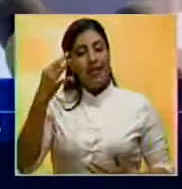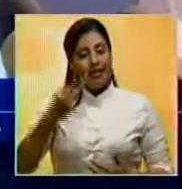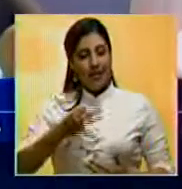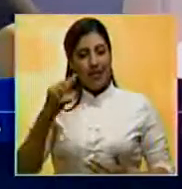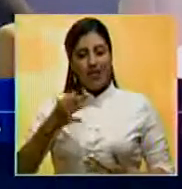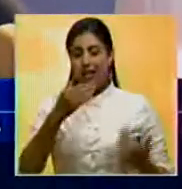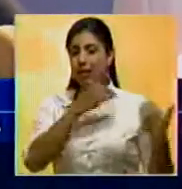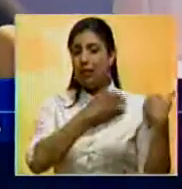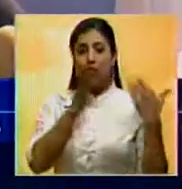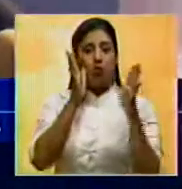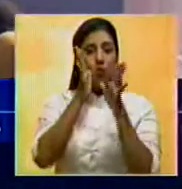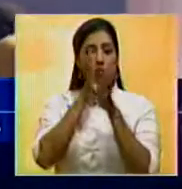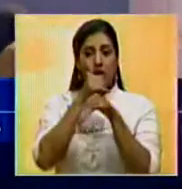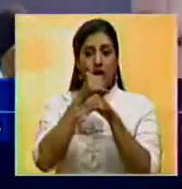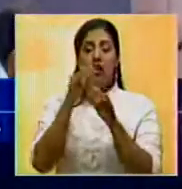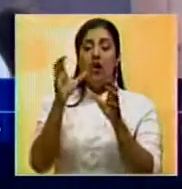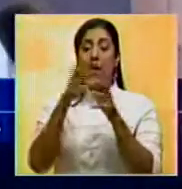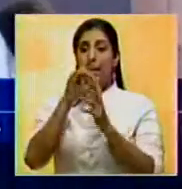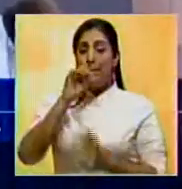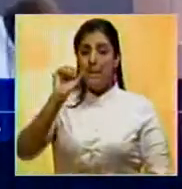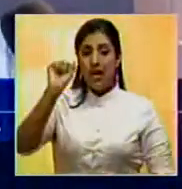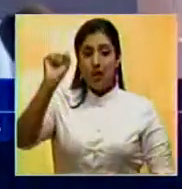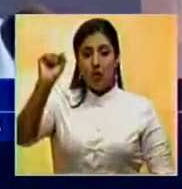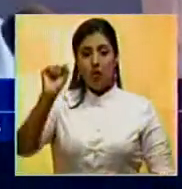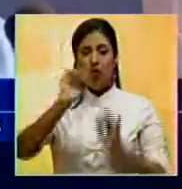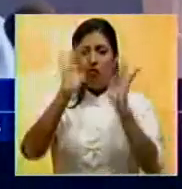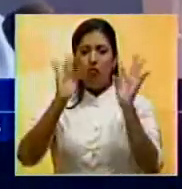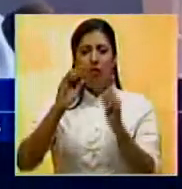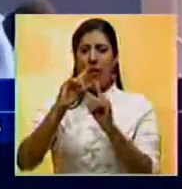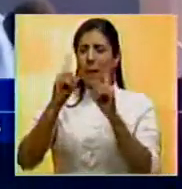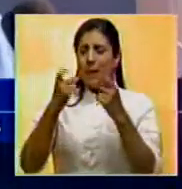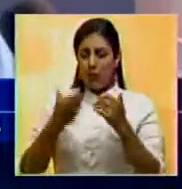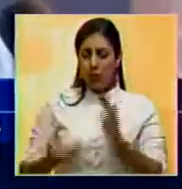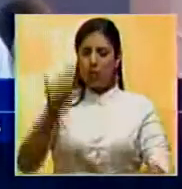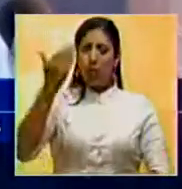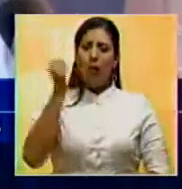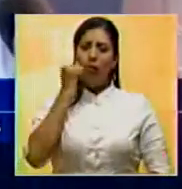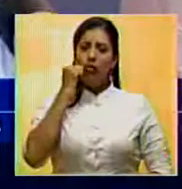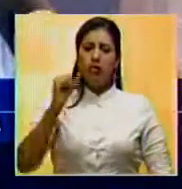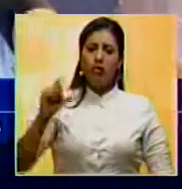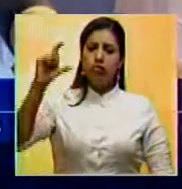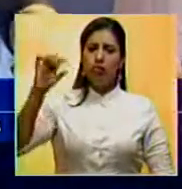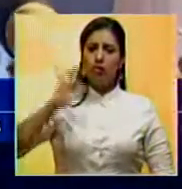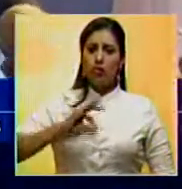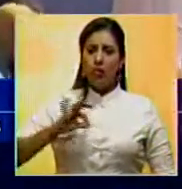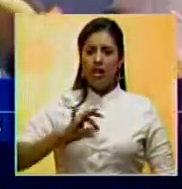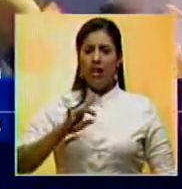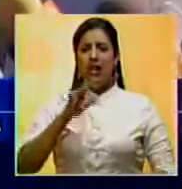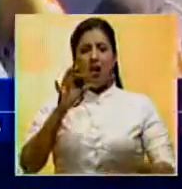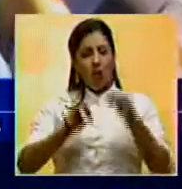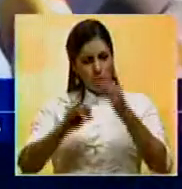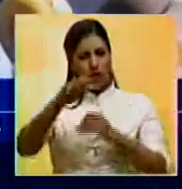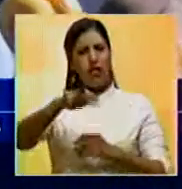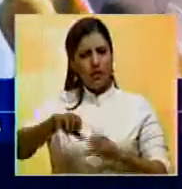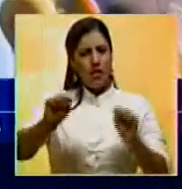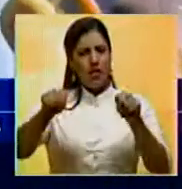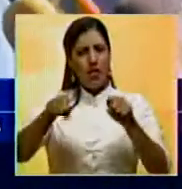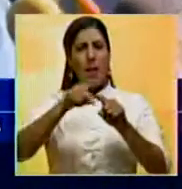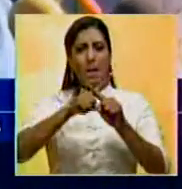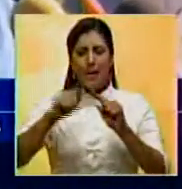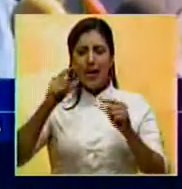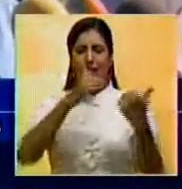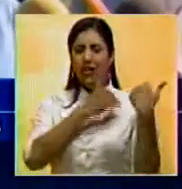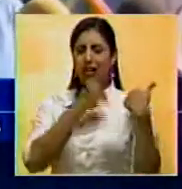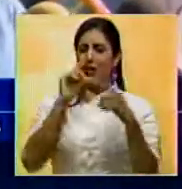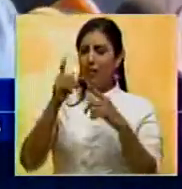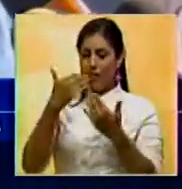irresponsable por parte de Maduro que en forma inconsulta aumenta los sueldos, que son con justicia para los trabajadores, pero es